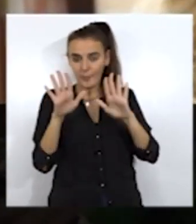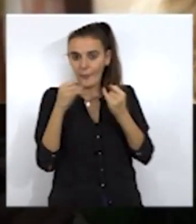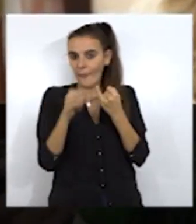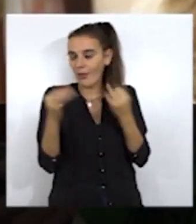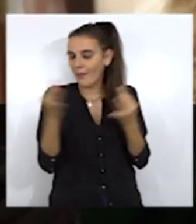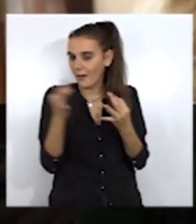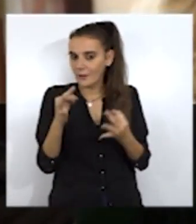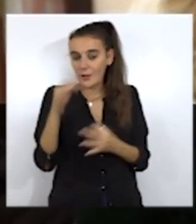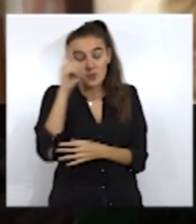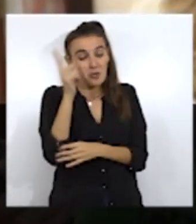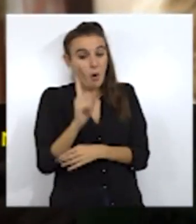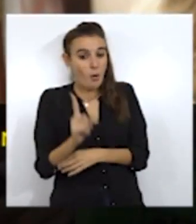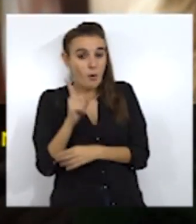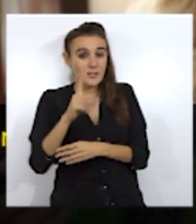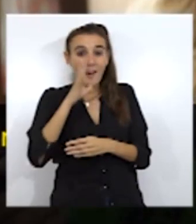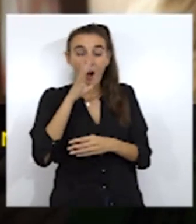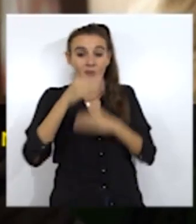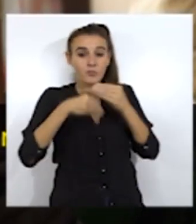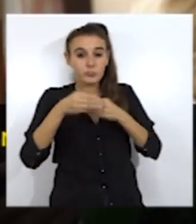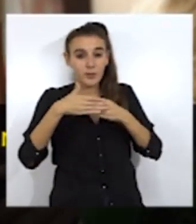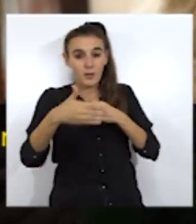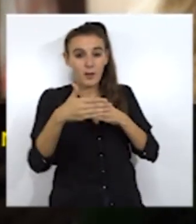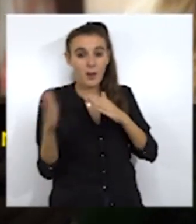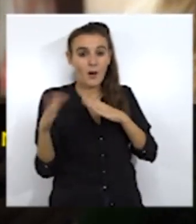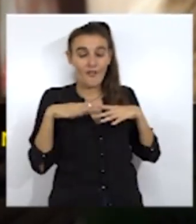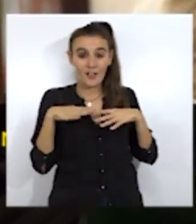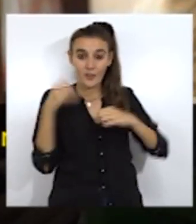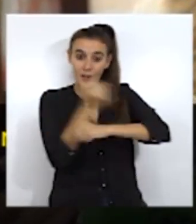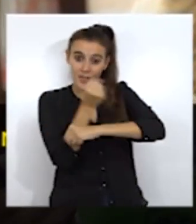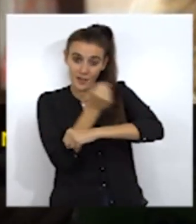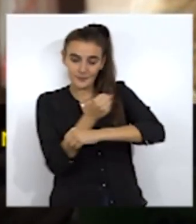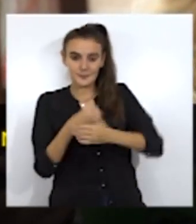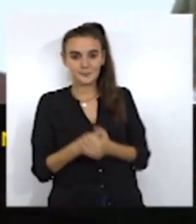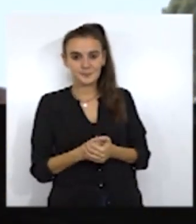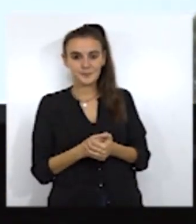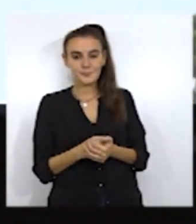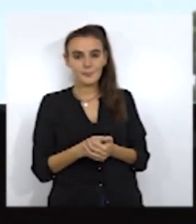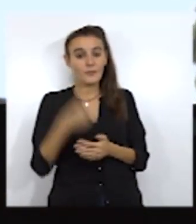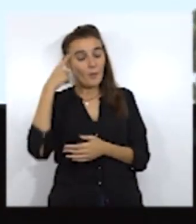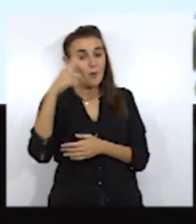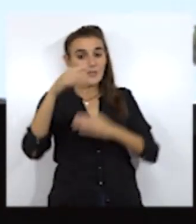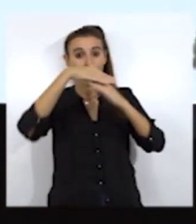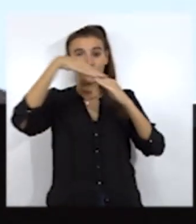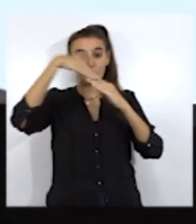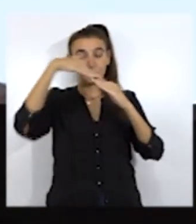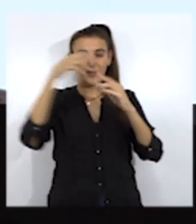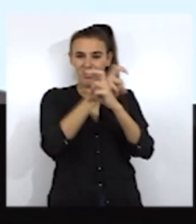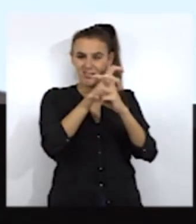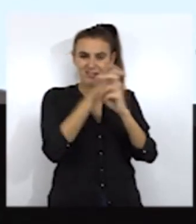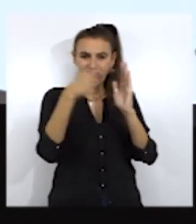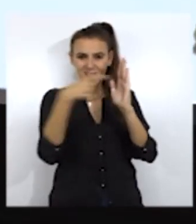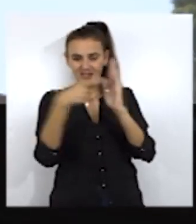Pero, en fin, la previsión, si no me equivoco, era realizarlas ahora en las próximas vacaciones escolares, que serían las de Navidad. Como ya saben, las cubiertas de